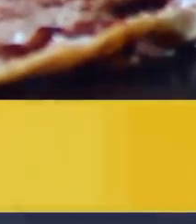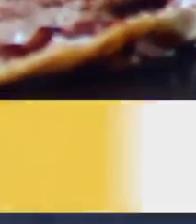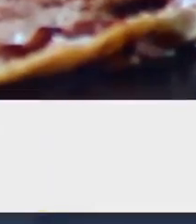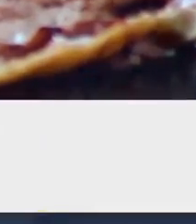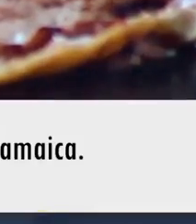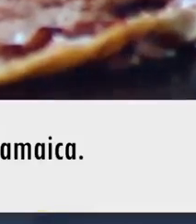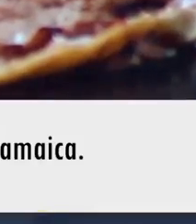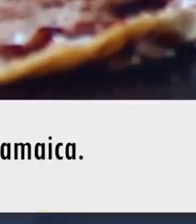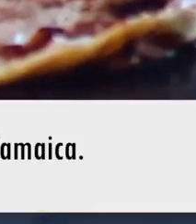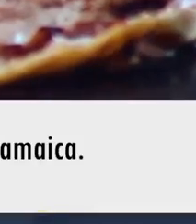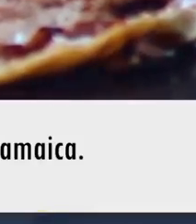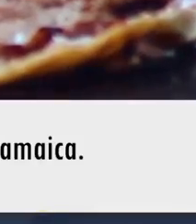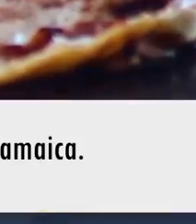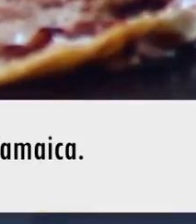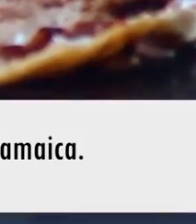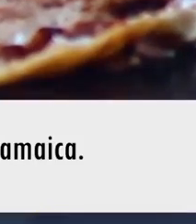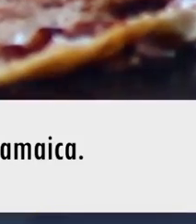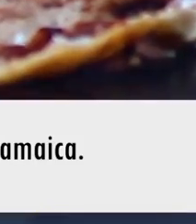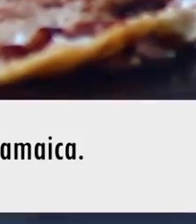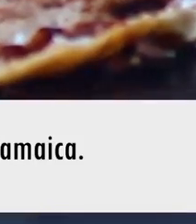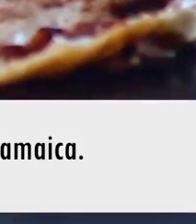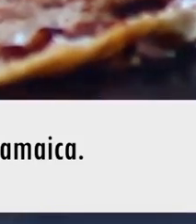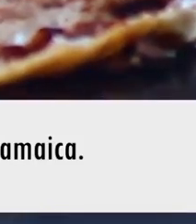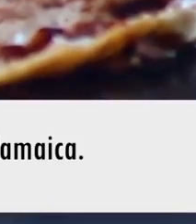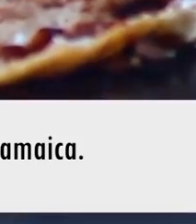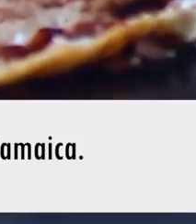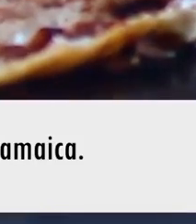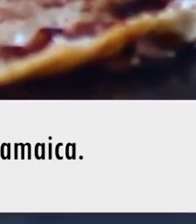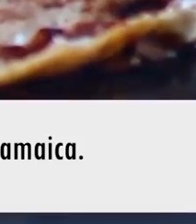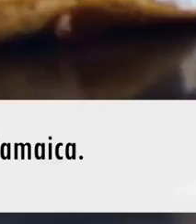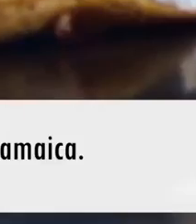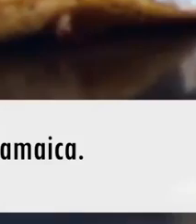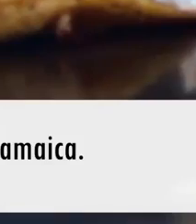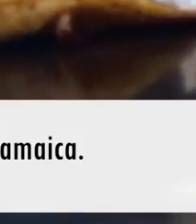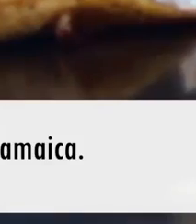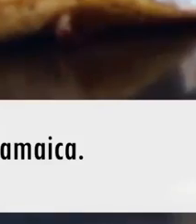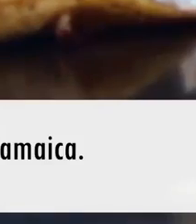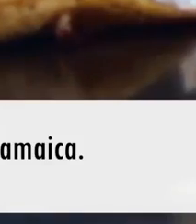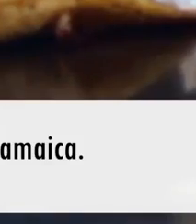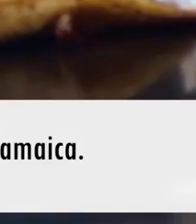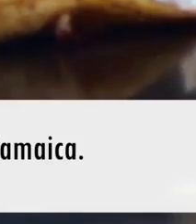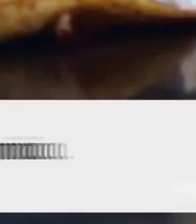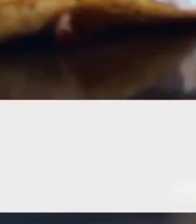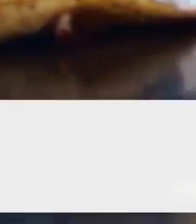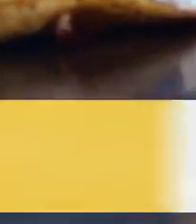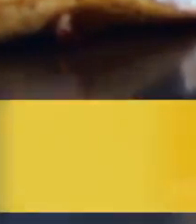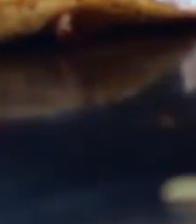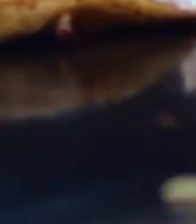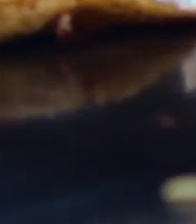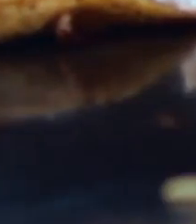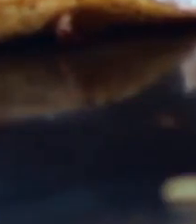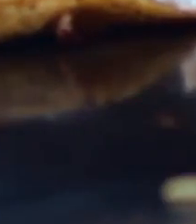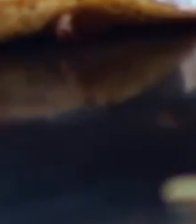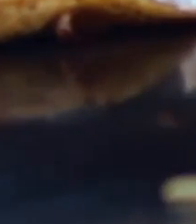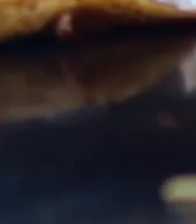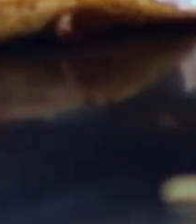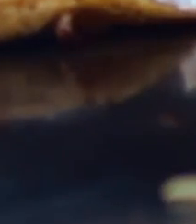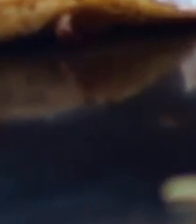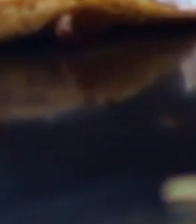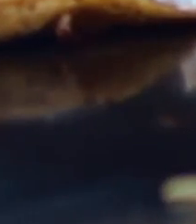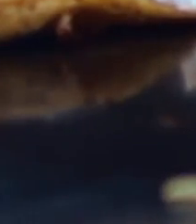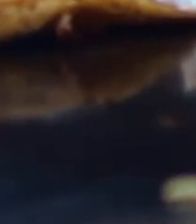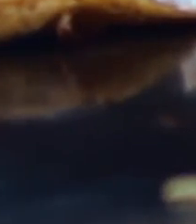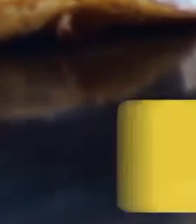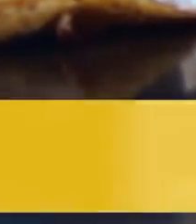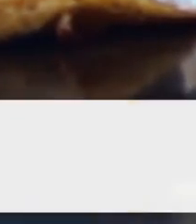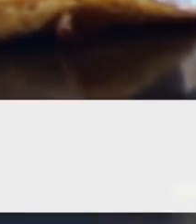con salsa y queso. Se tiene conocimiento de que la creadora de este platillo fue la señora Carmen Gómez Medina. Al experimentar con